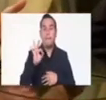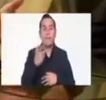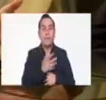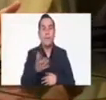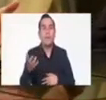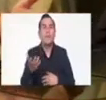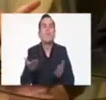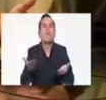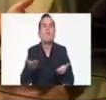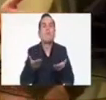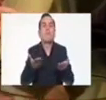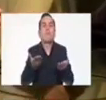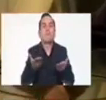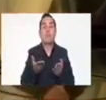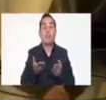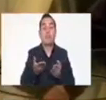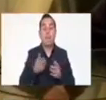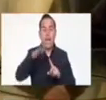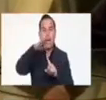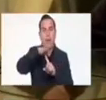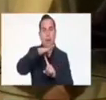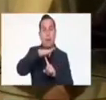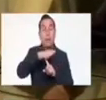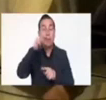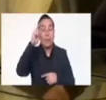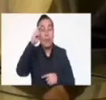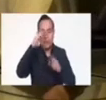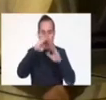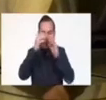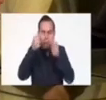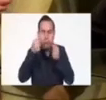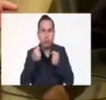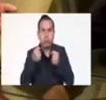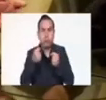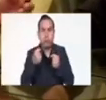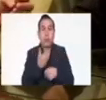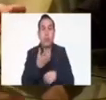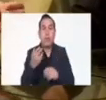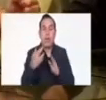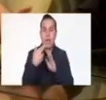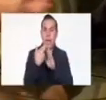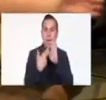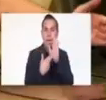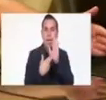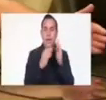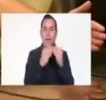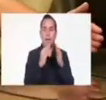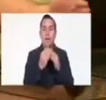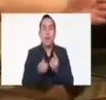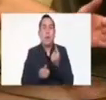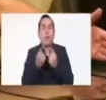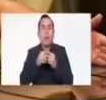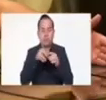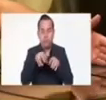de los penales, Ilopango es un centro prácticamente de perfilado, de registro, para diferenciar bien las